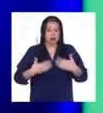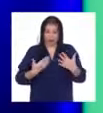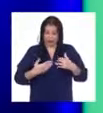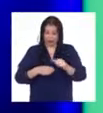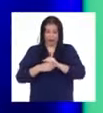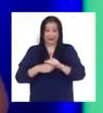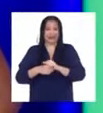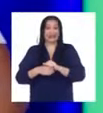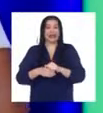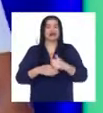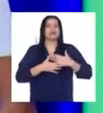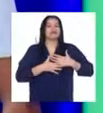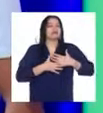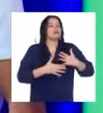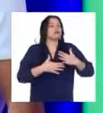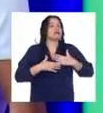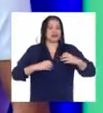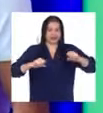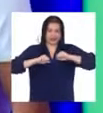que es el atletismo.